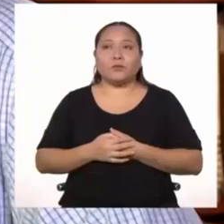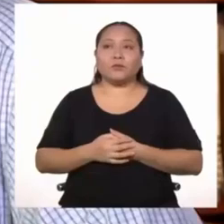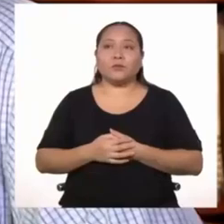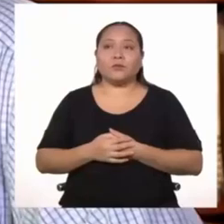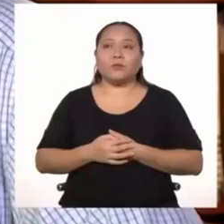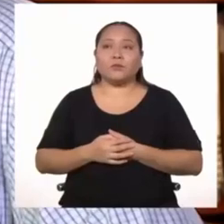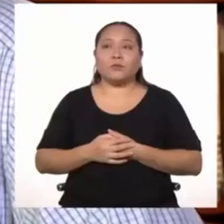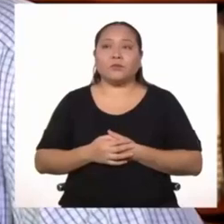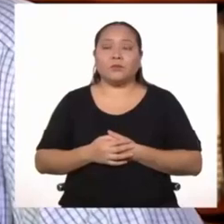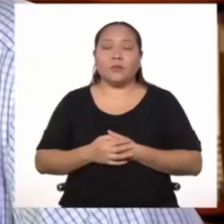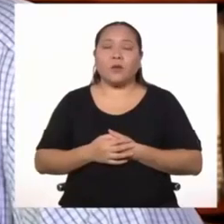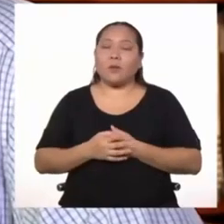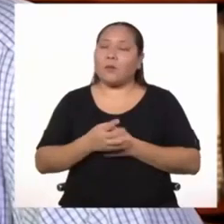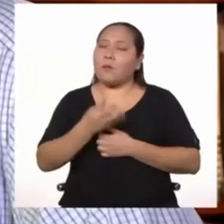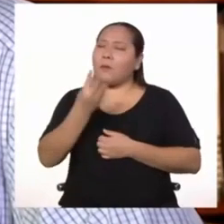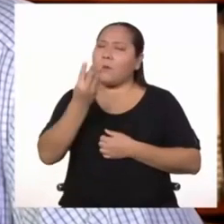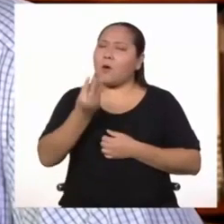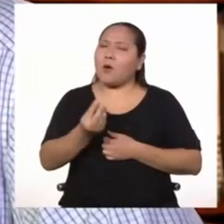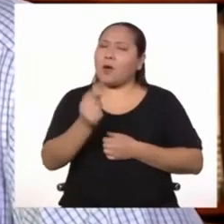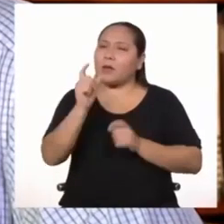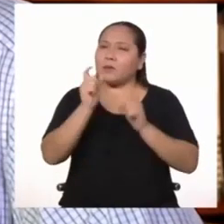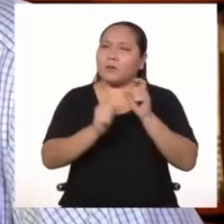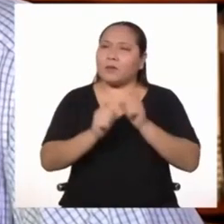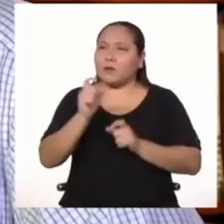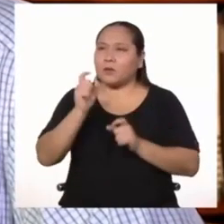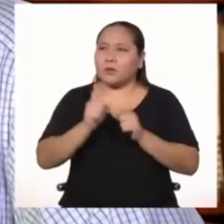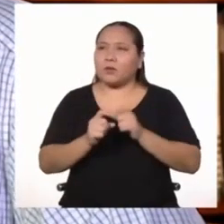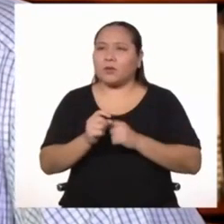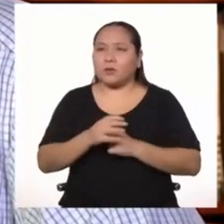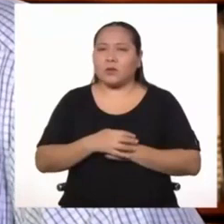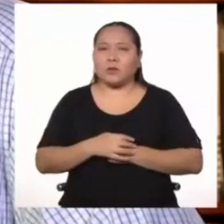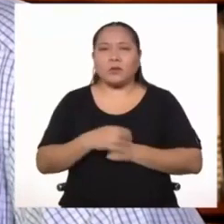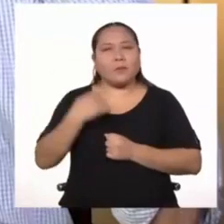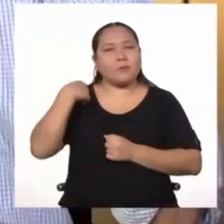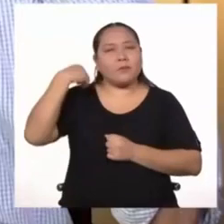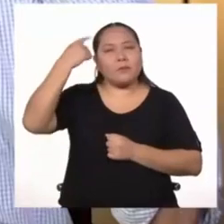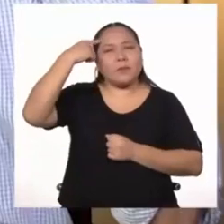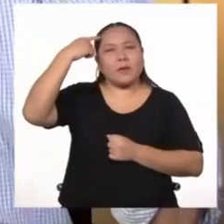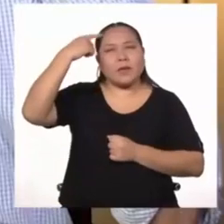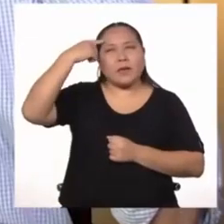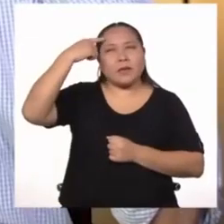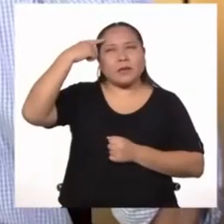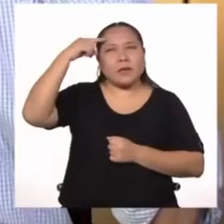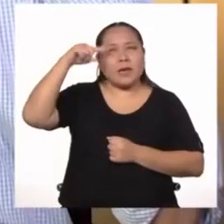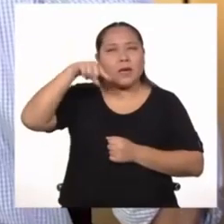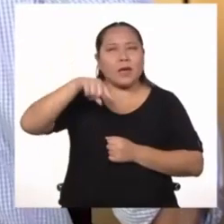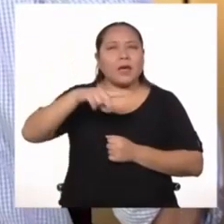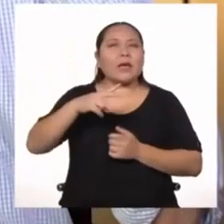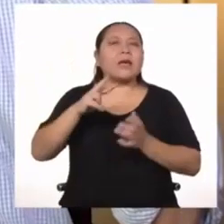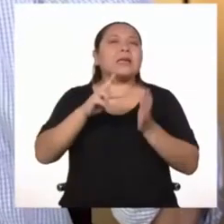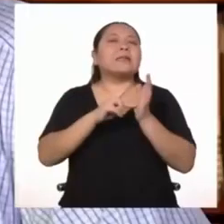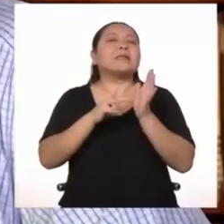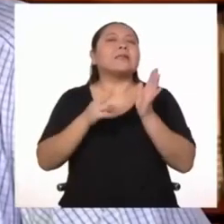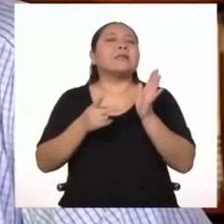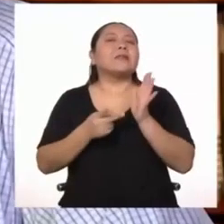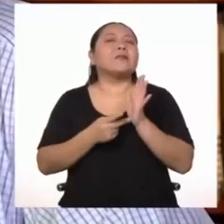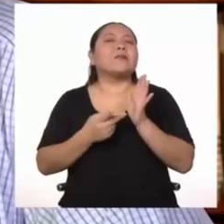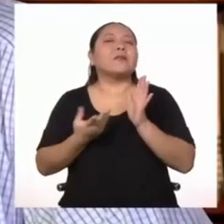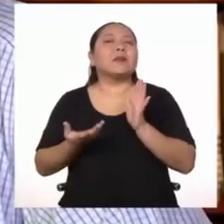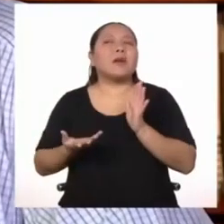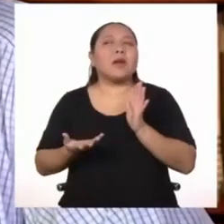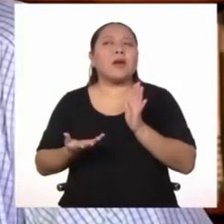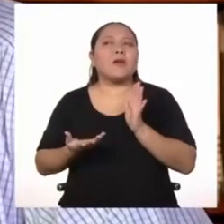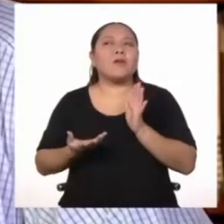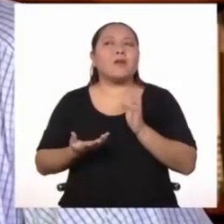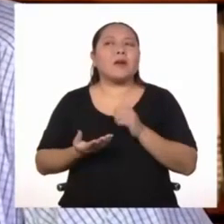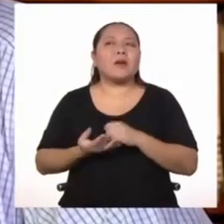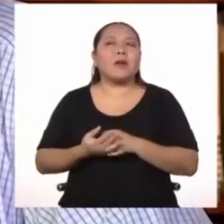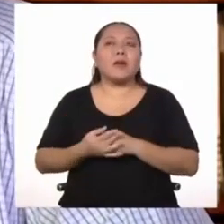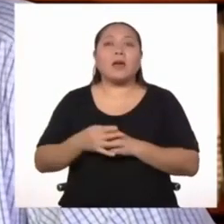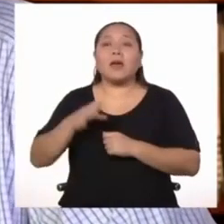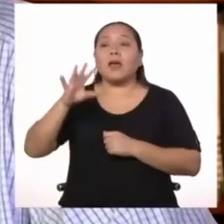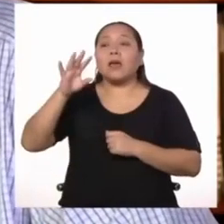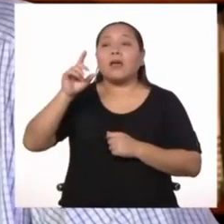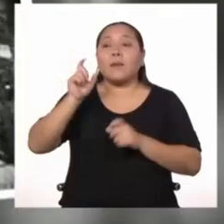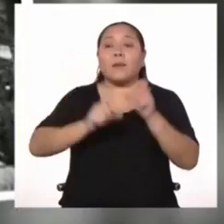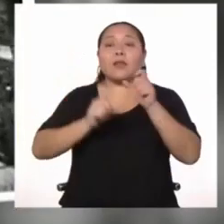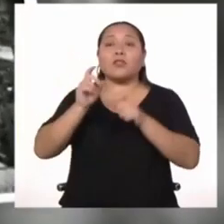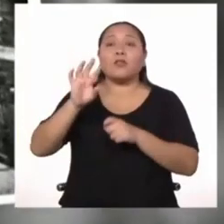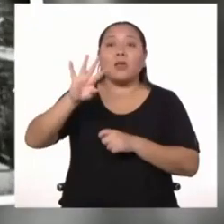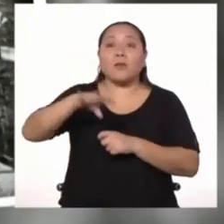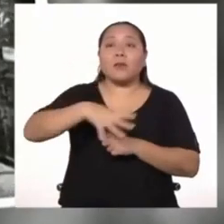Muy poca gente se ha puesto a pensar en lo que significaba la presencia británica